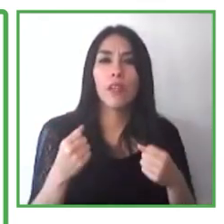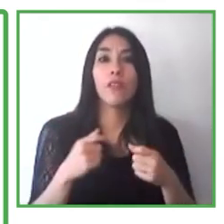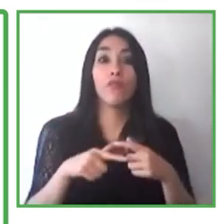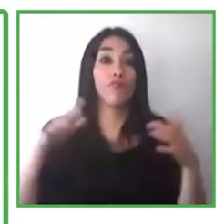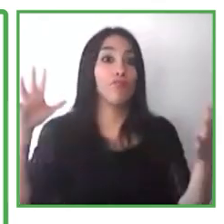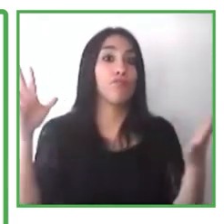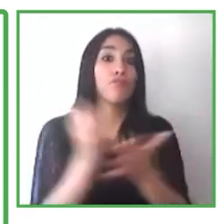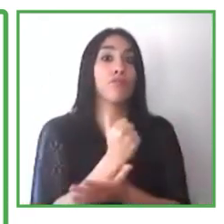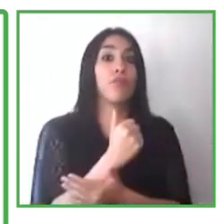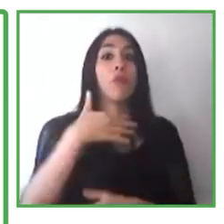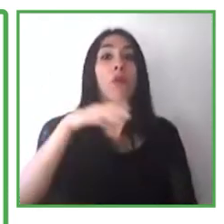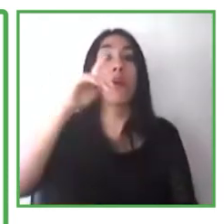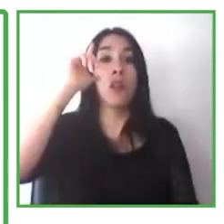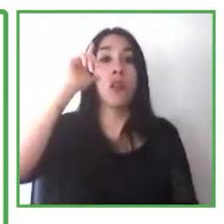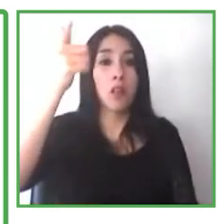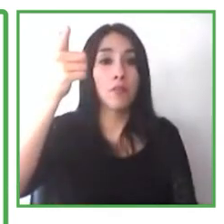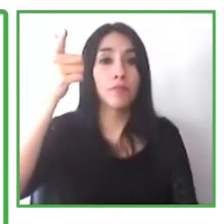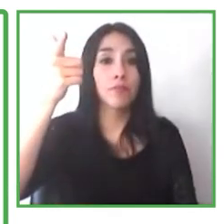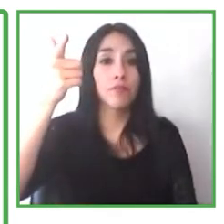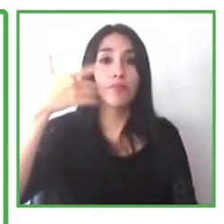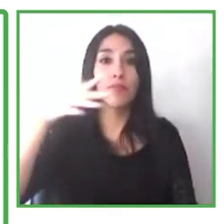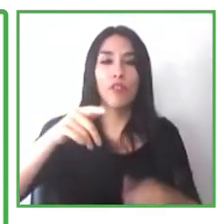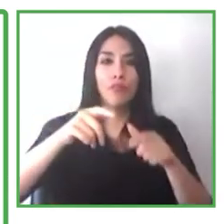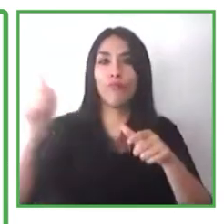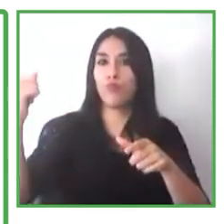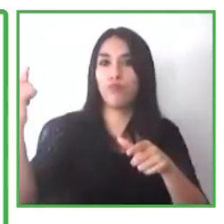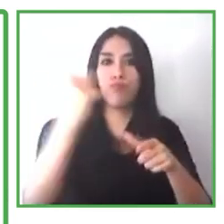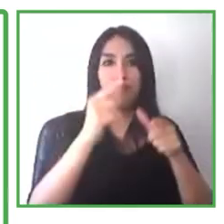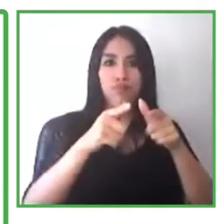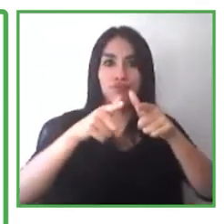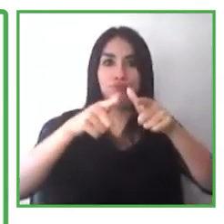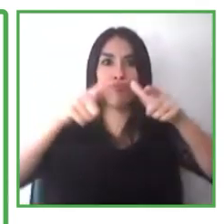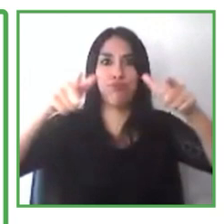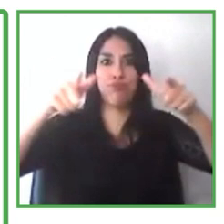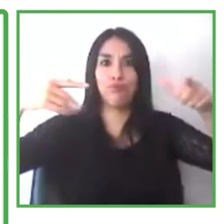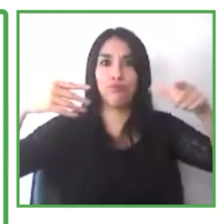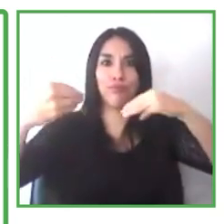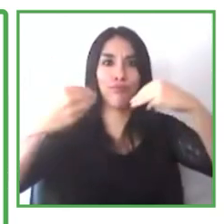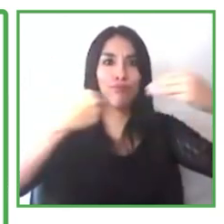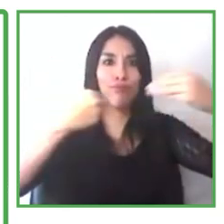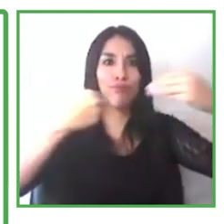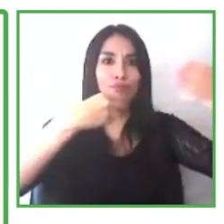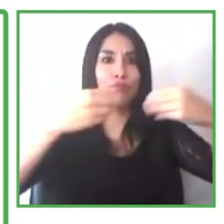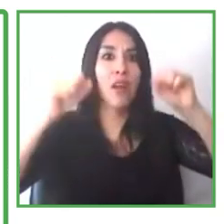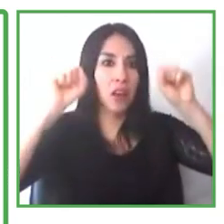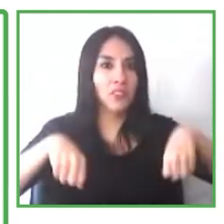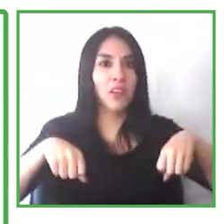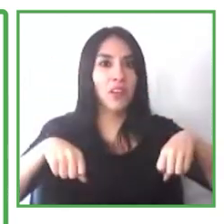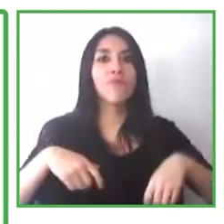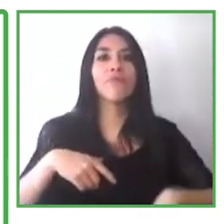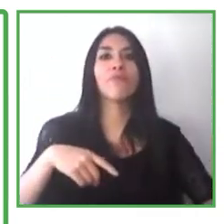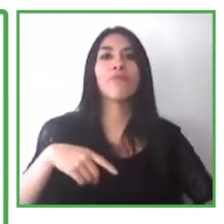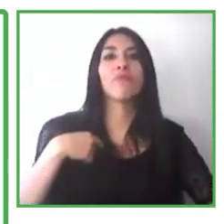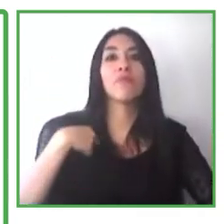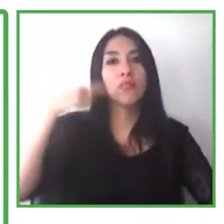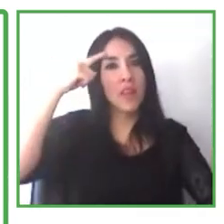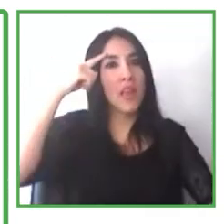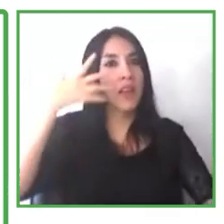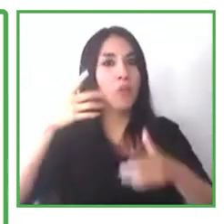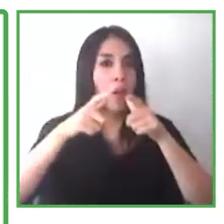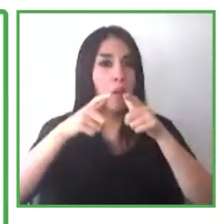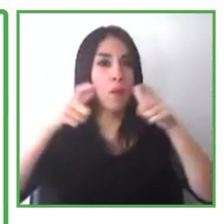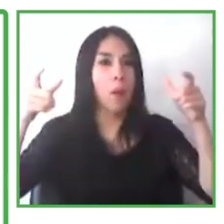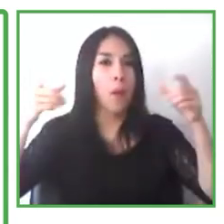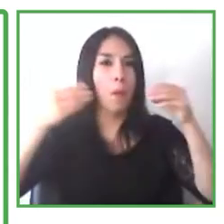capitalicen esto basado en el éxito, y una vez que tengan esto puedan pensar en ser más ambiciosos en sus